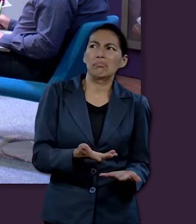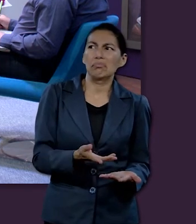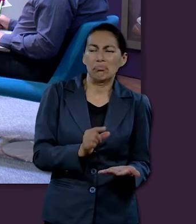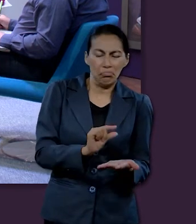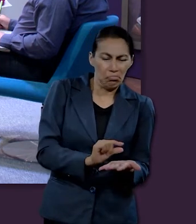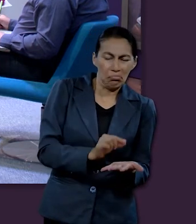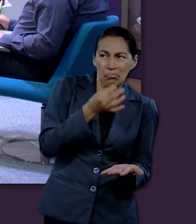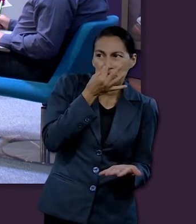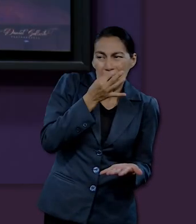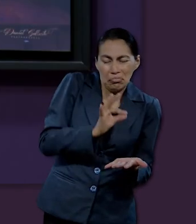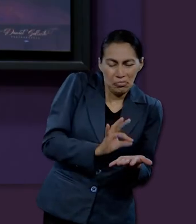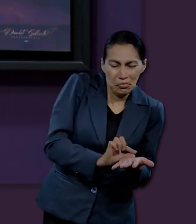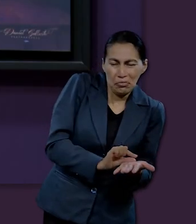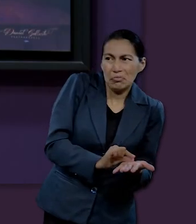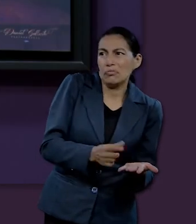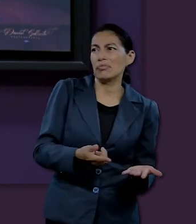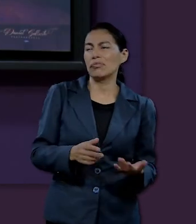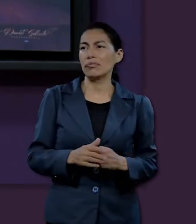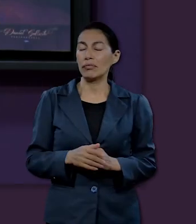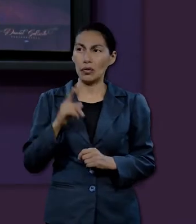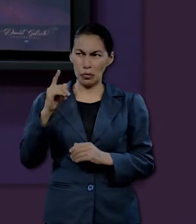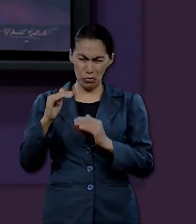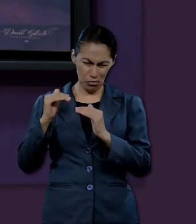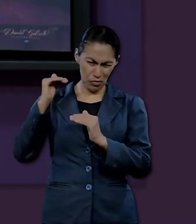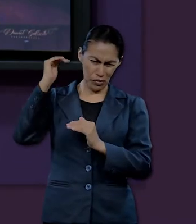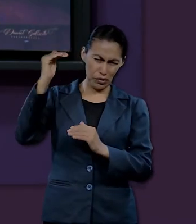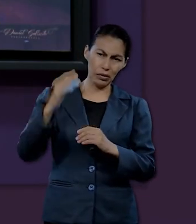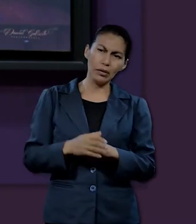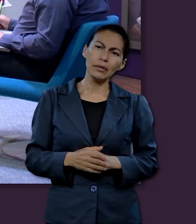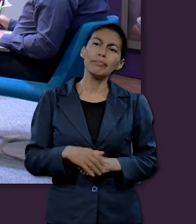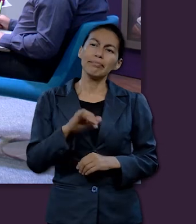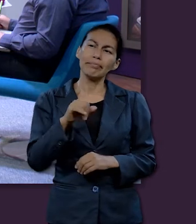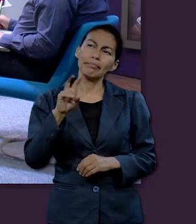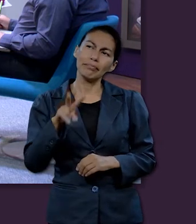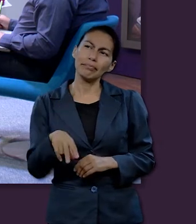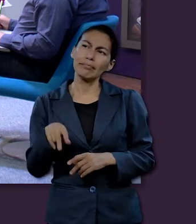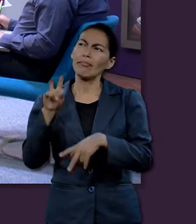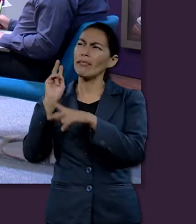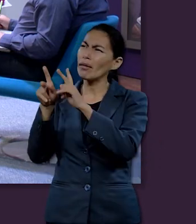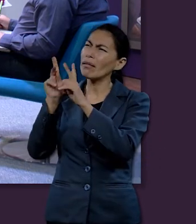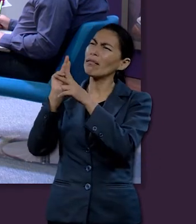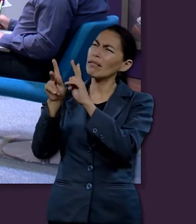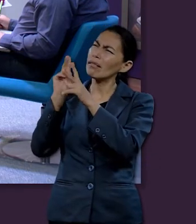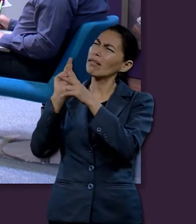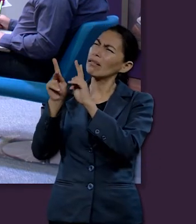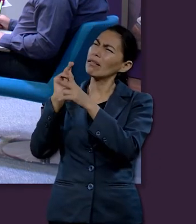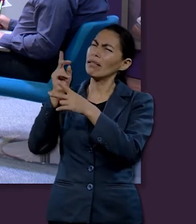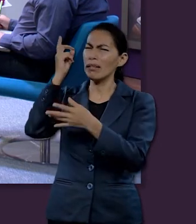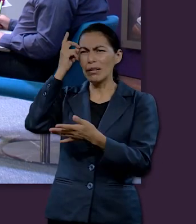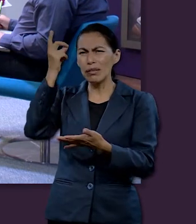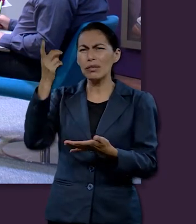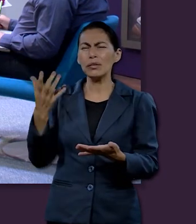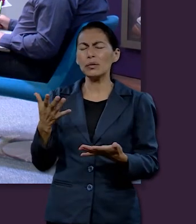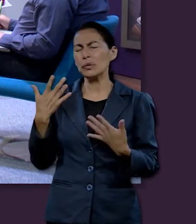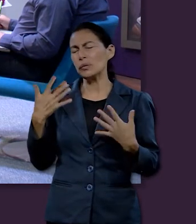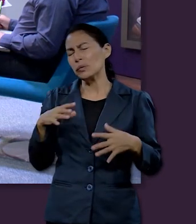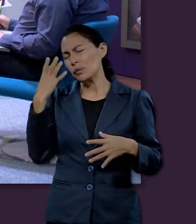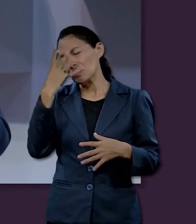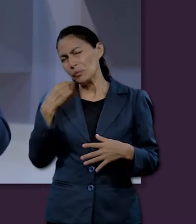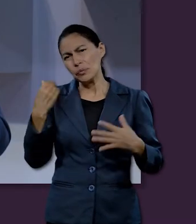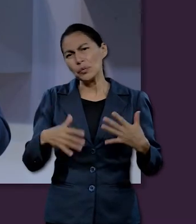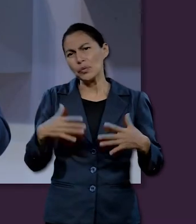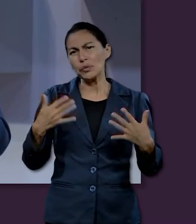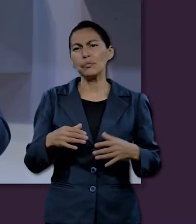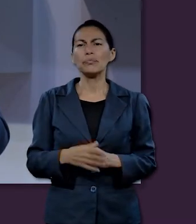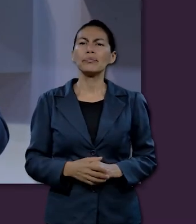se hace pequeñito, pequeñito, porque ya sabe cómo es esa experiencia con Dios. Sí, es esa intimidad, ¿no? Que tienes con Dios.